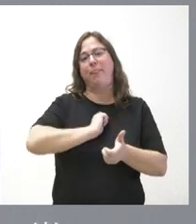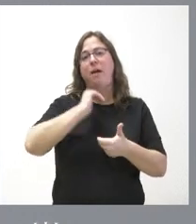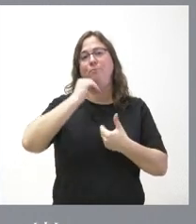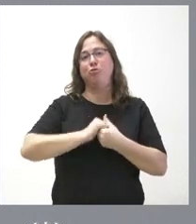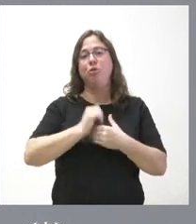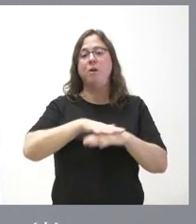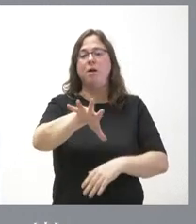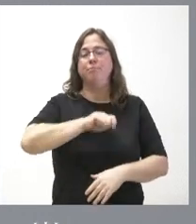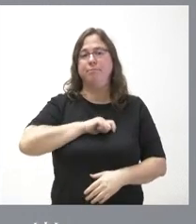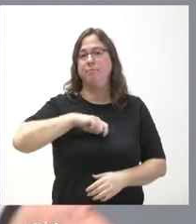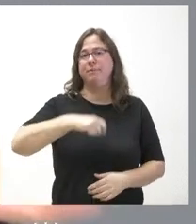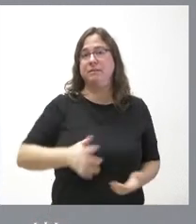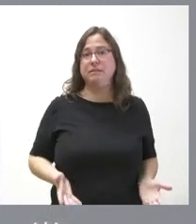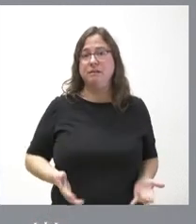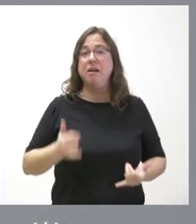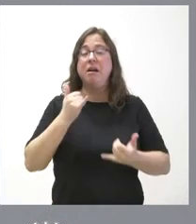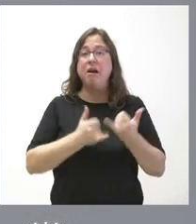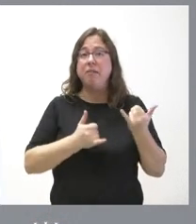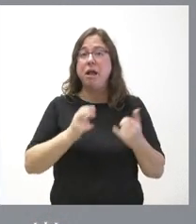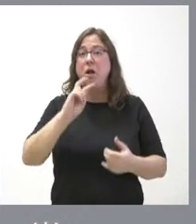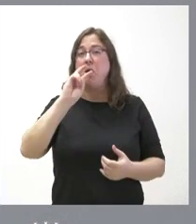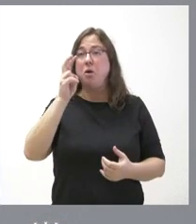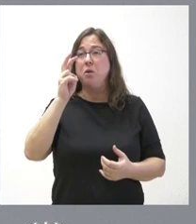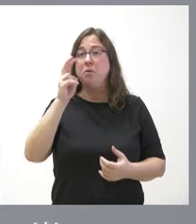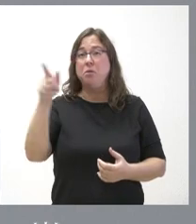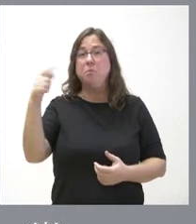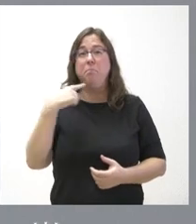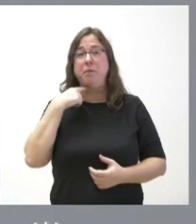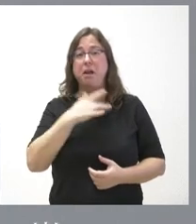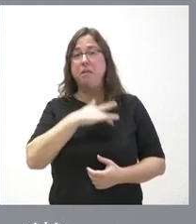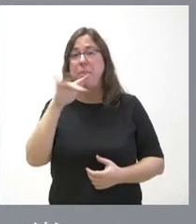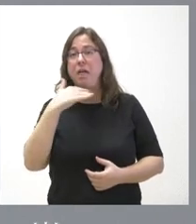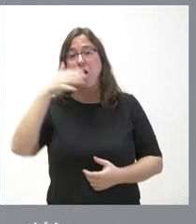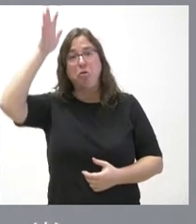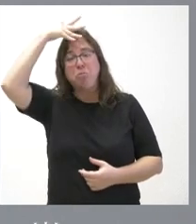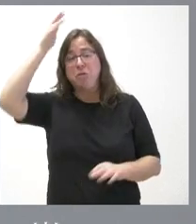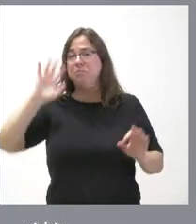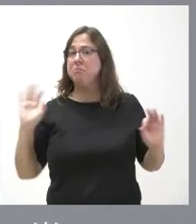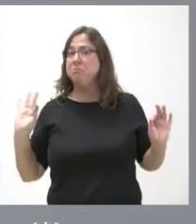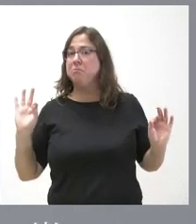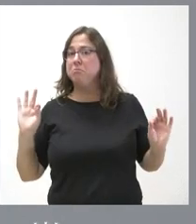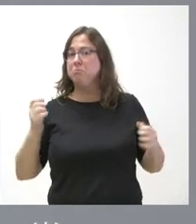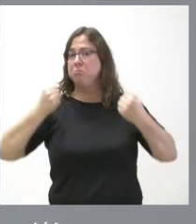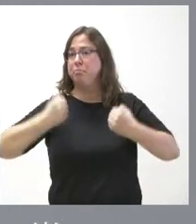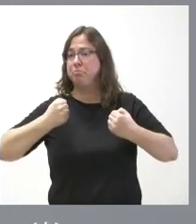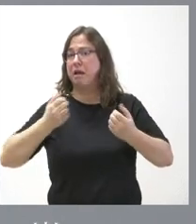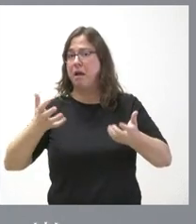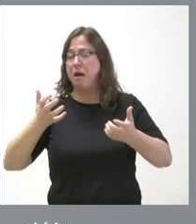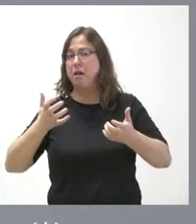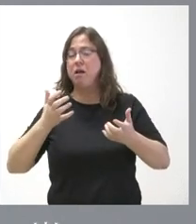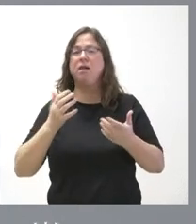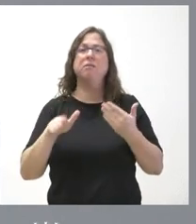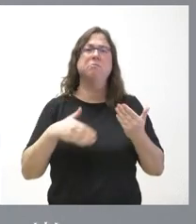pero no vemos ninguna otra cesión en el acuerdo que sea reseñable y ni siquiera